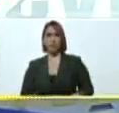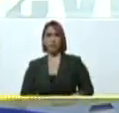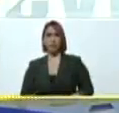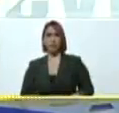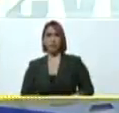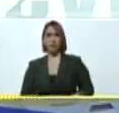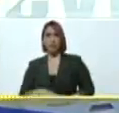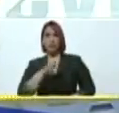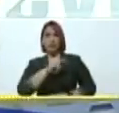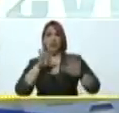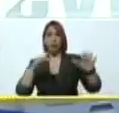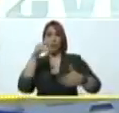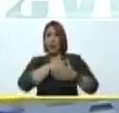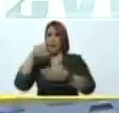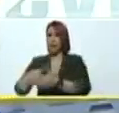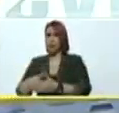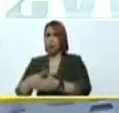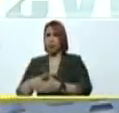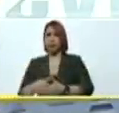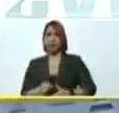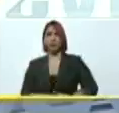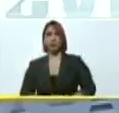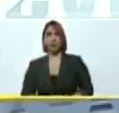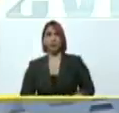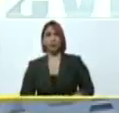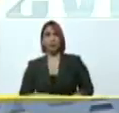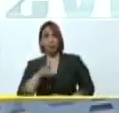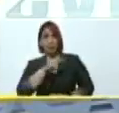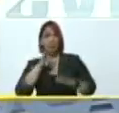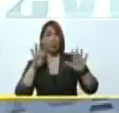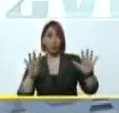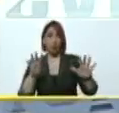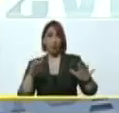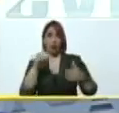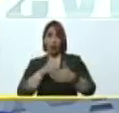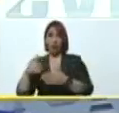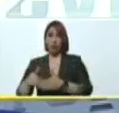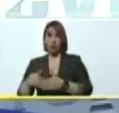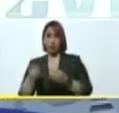29 elecciones con esta del domingo, 29, cuéntenlo ustedes,